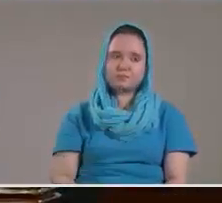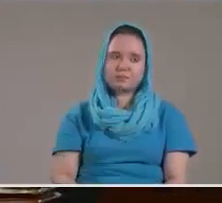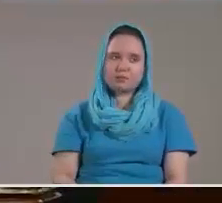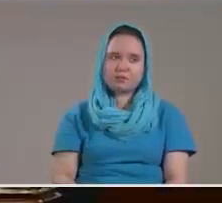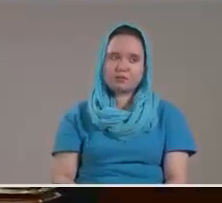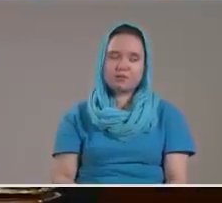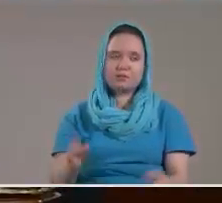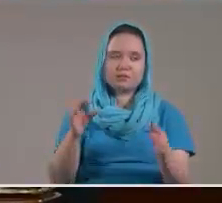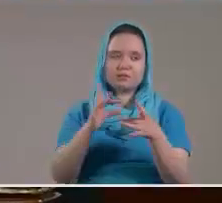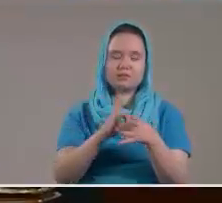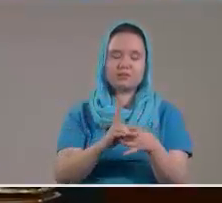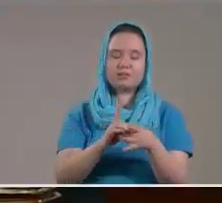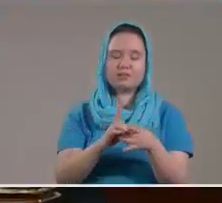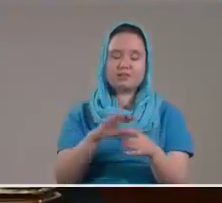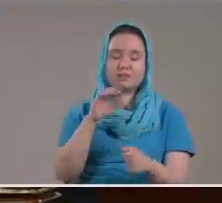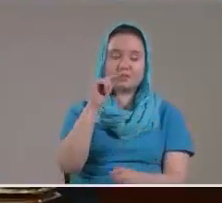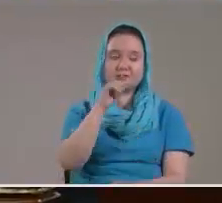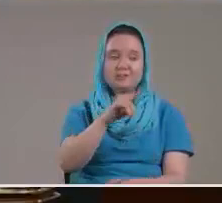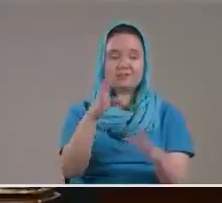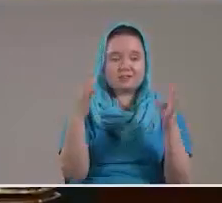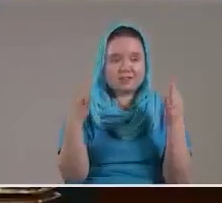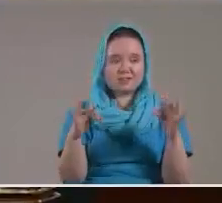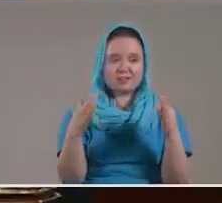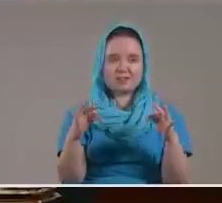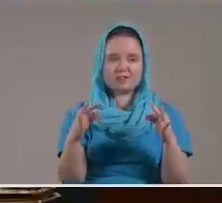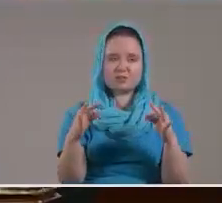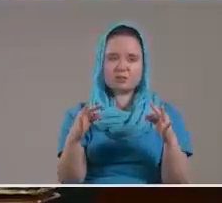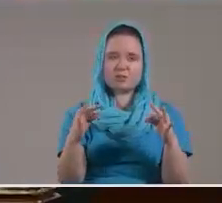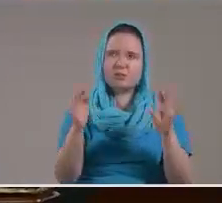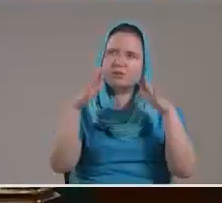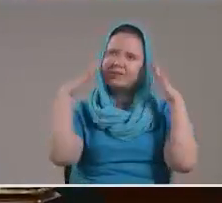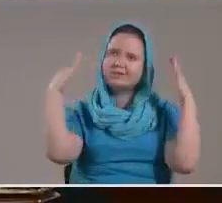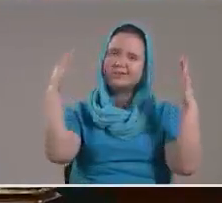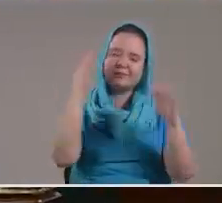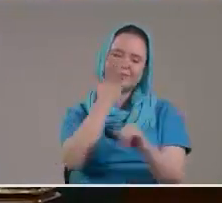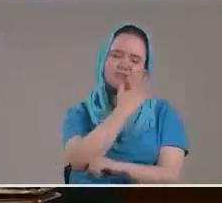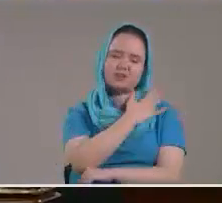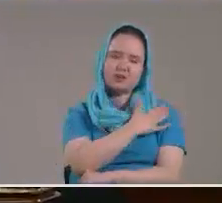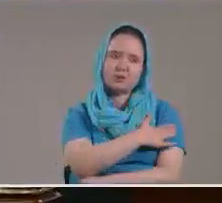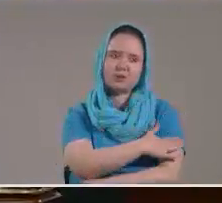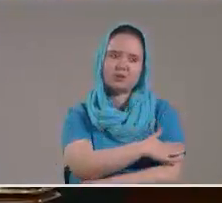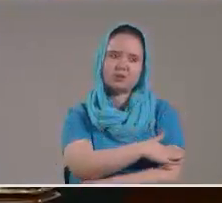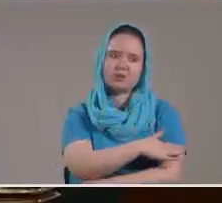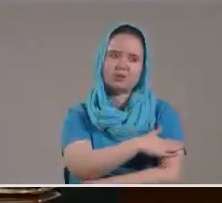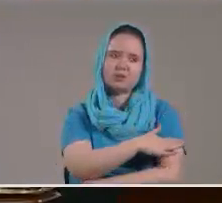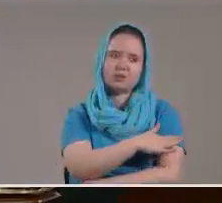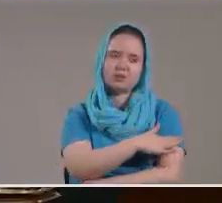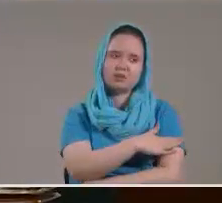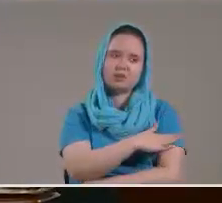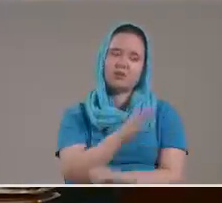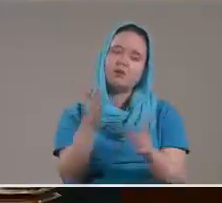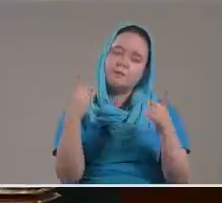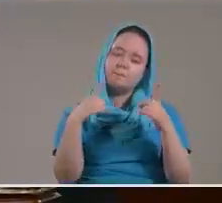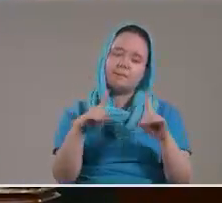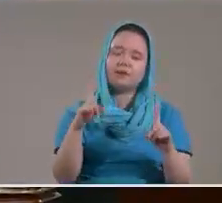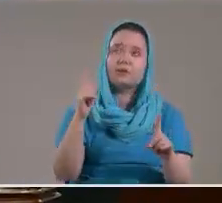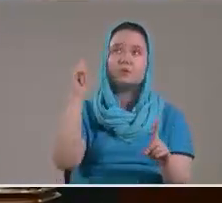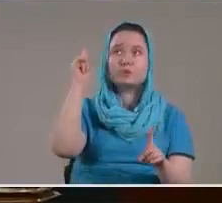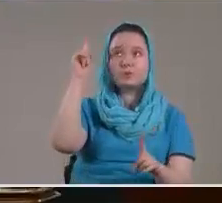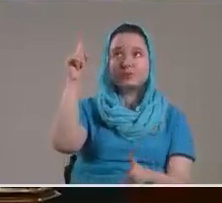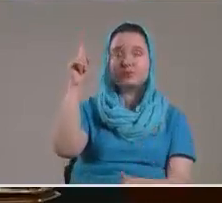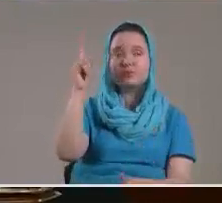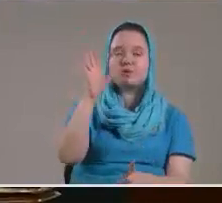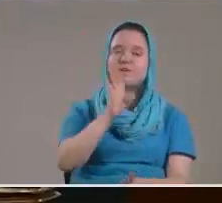De semejante Trato Misericordioso De parte tuya Pero sé que tu